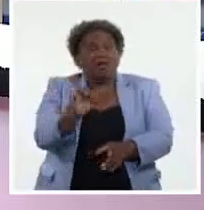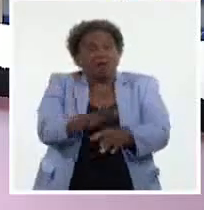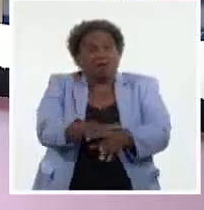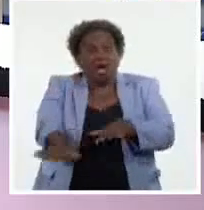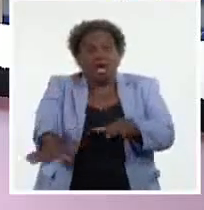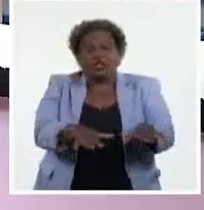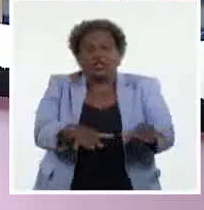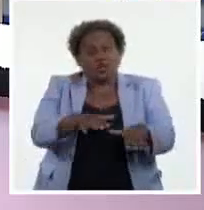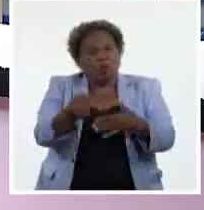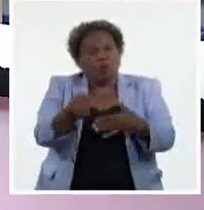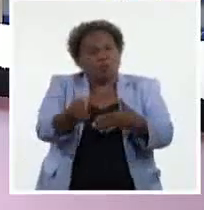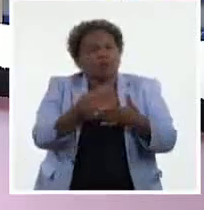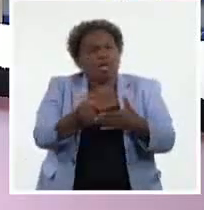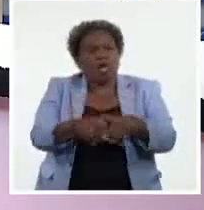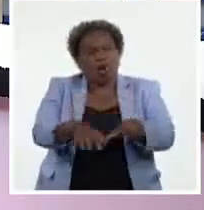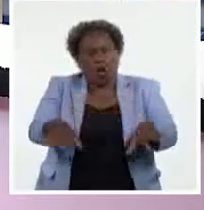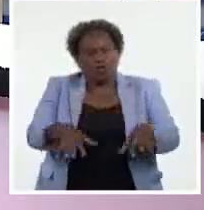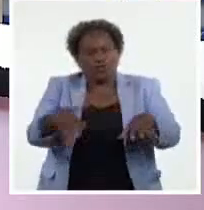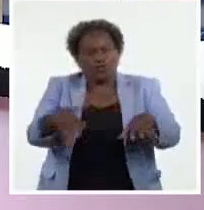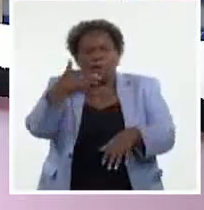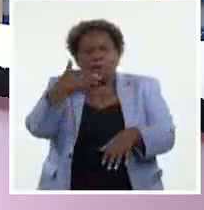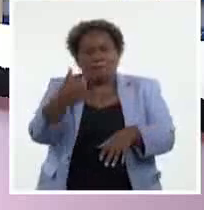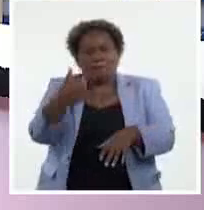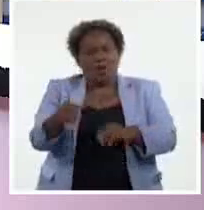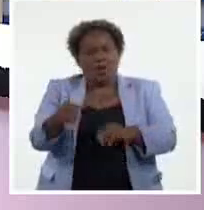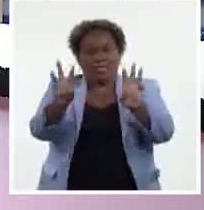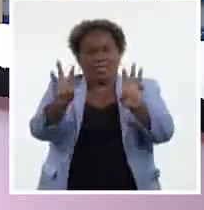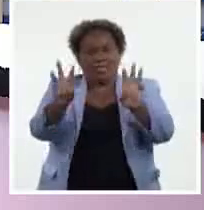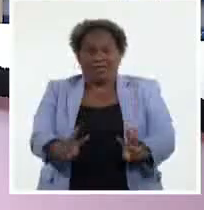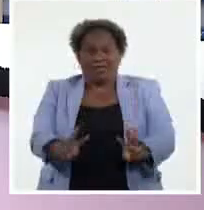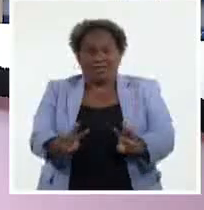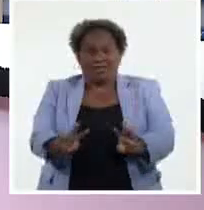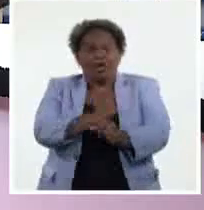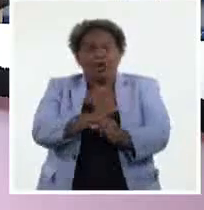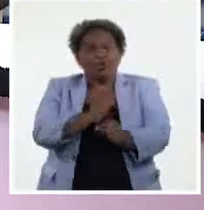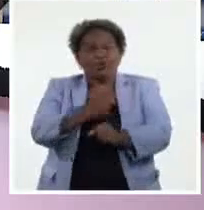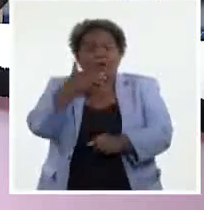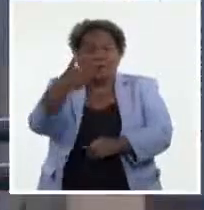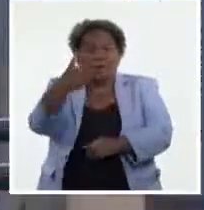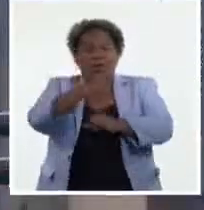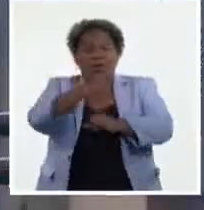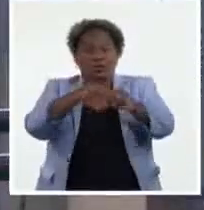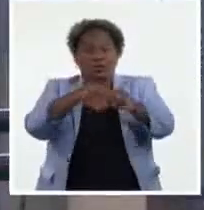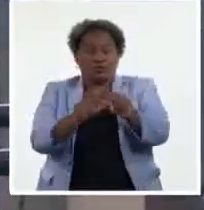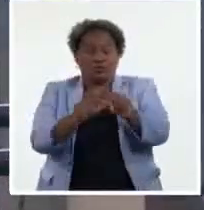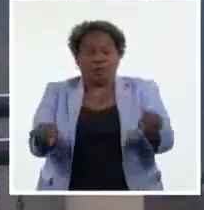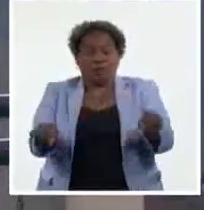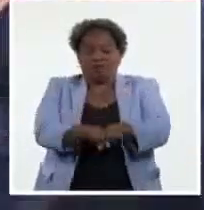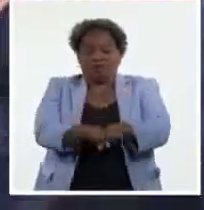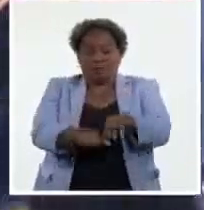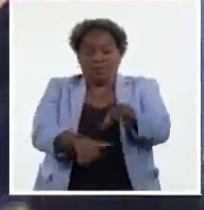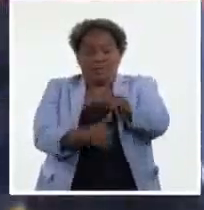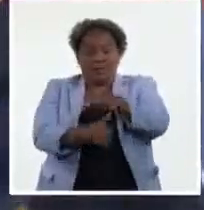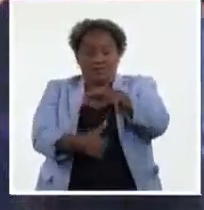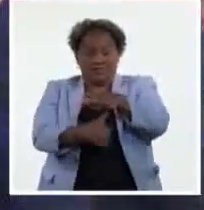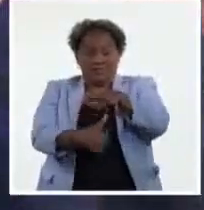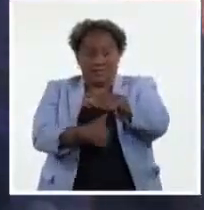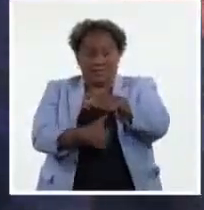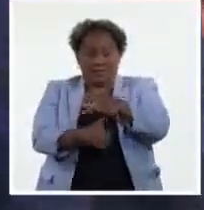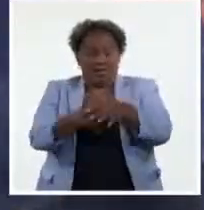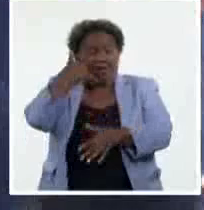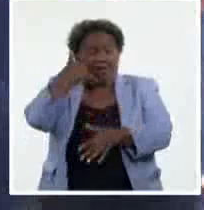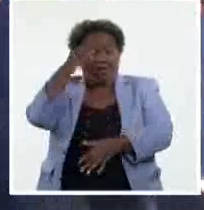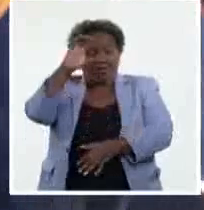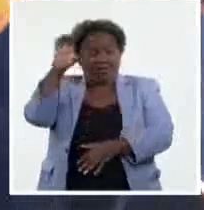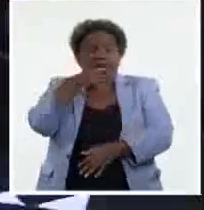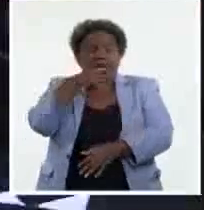permitan mejores condiciones para la navegación, haciendo un mejor uso de la infraestructura instalada. La presidenta de Etexa informó que se están